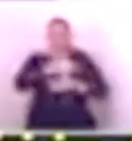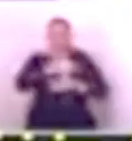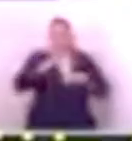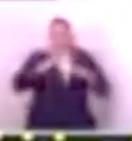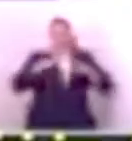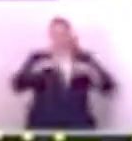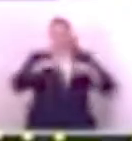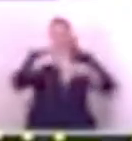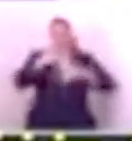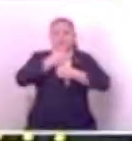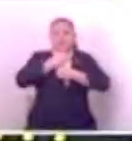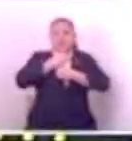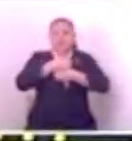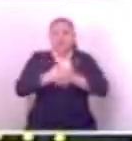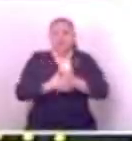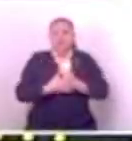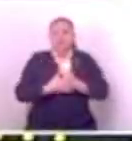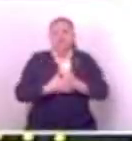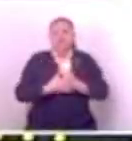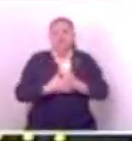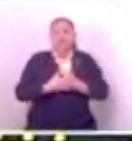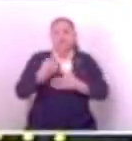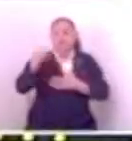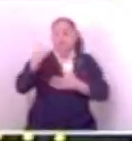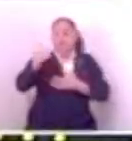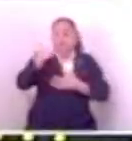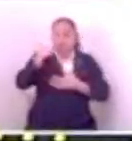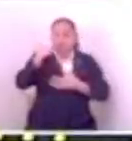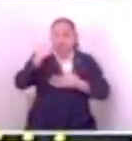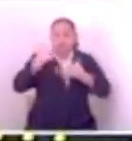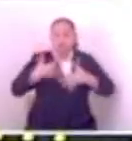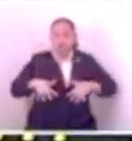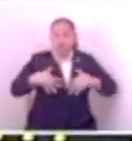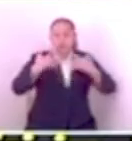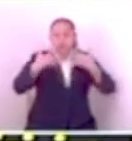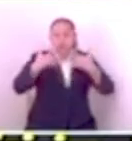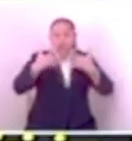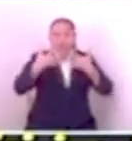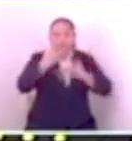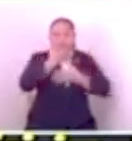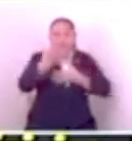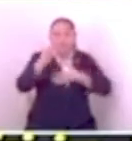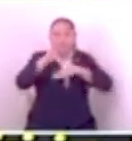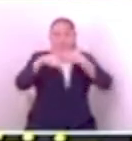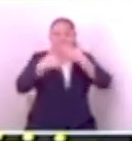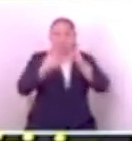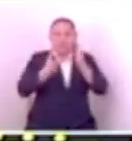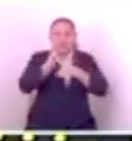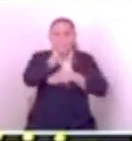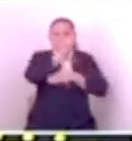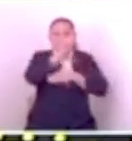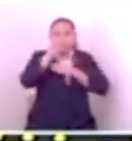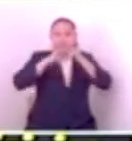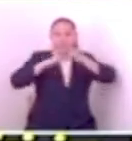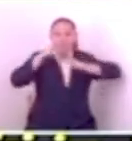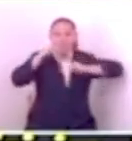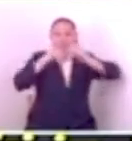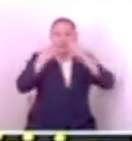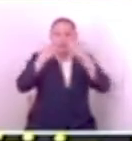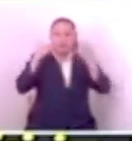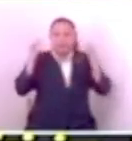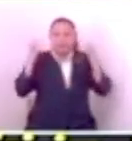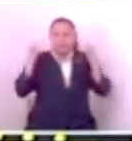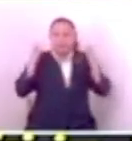o era poderoso, vamos a decirlo así. O sea, la arrogancia de este señor, la prepotencia de este señor, o sea, no